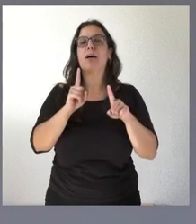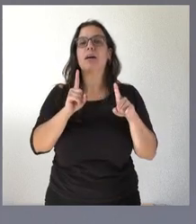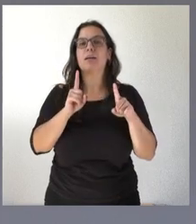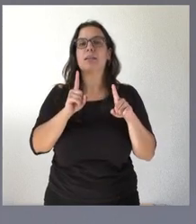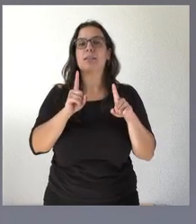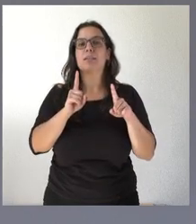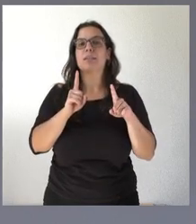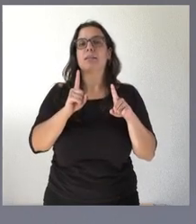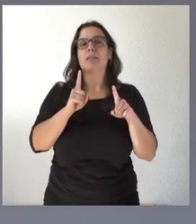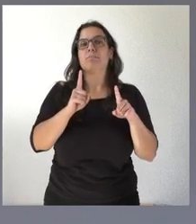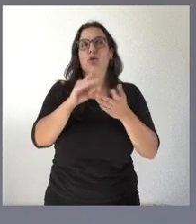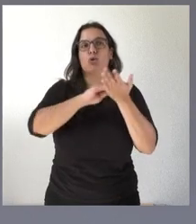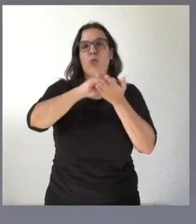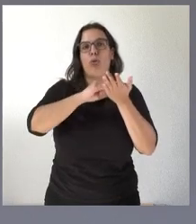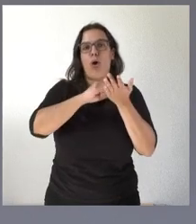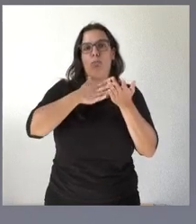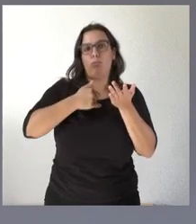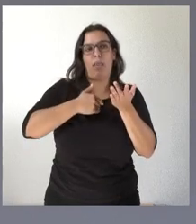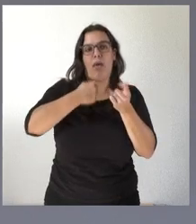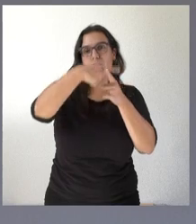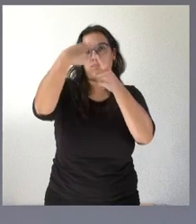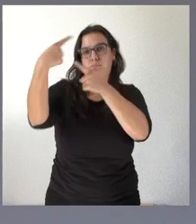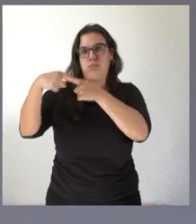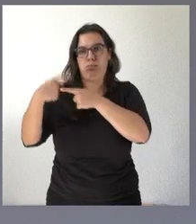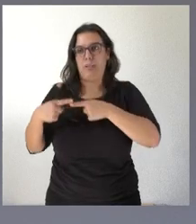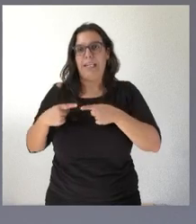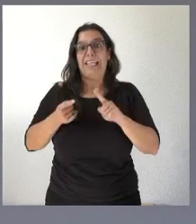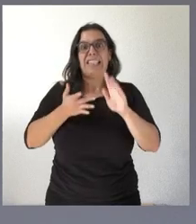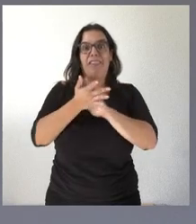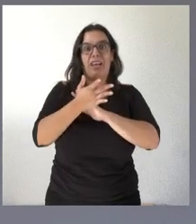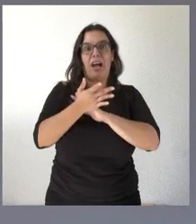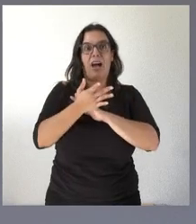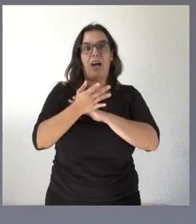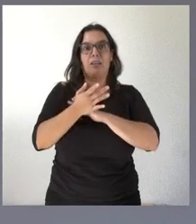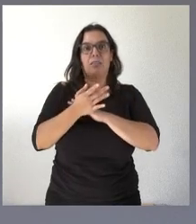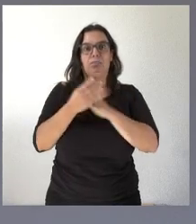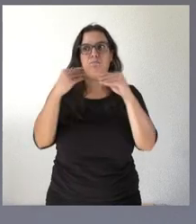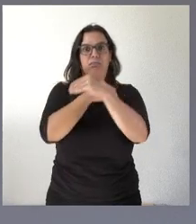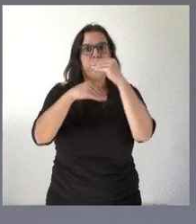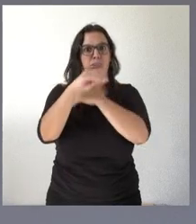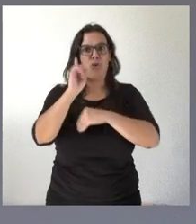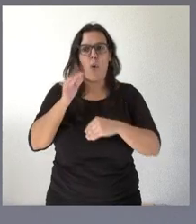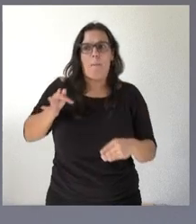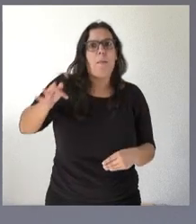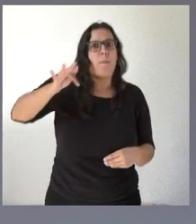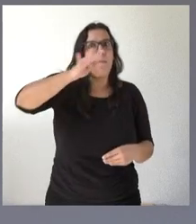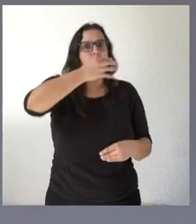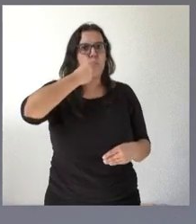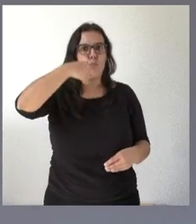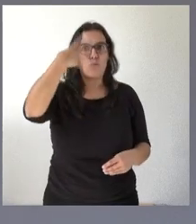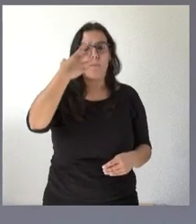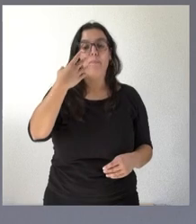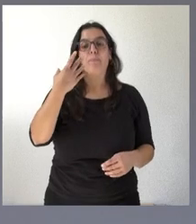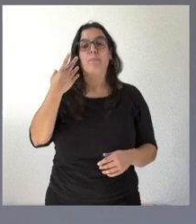posibilidades de solución que suman y una de ellas también es que junto a la figura de los secretarios habilitados